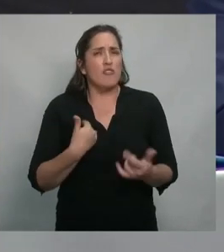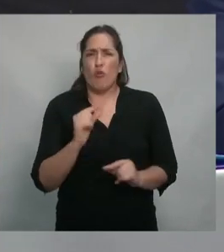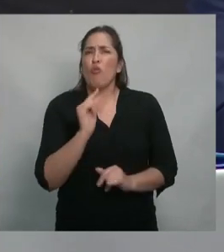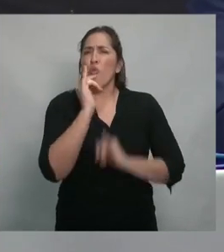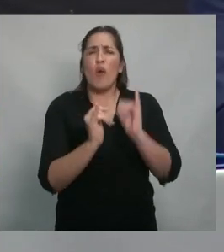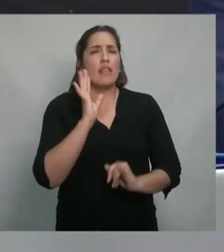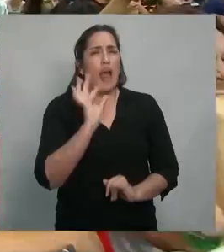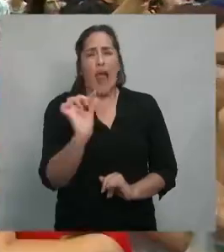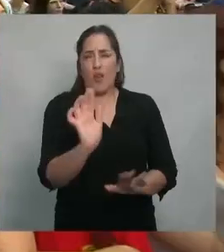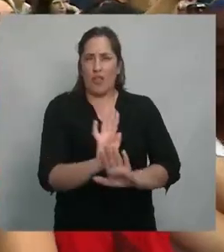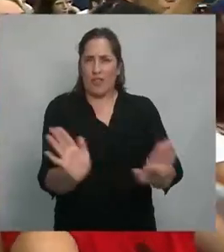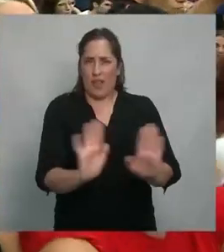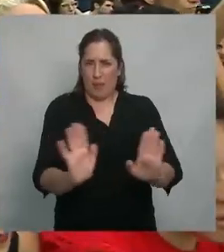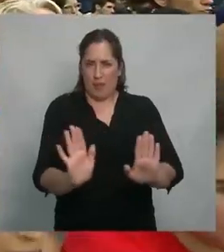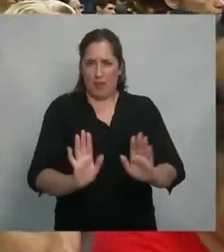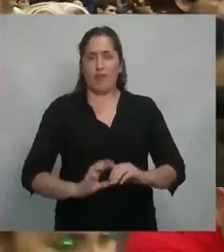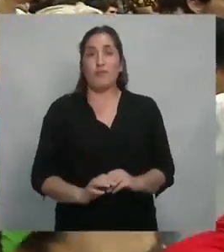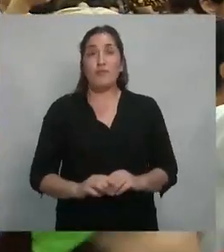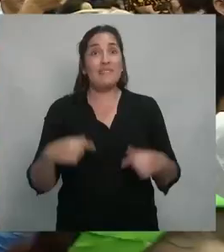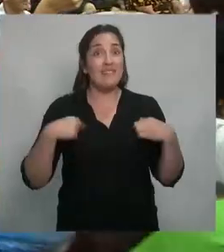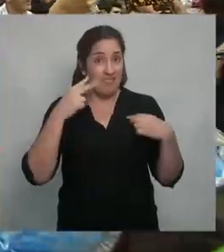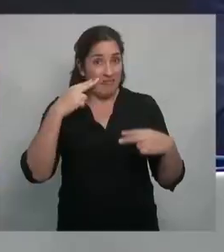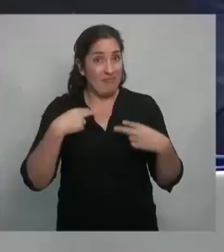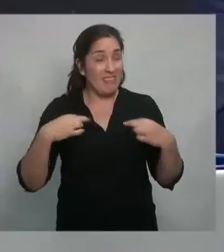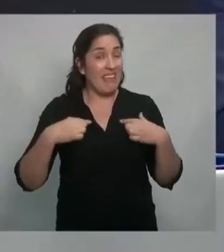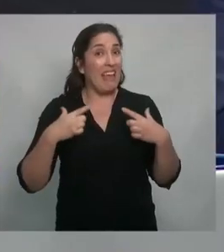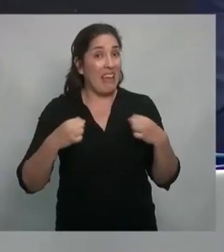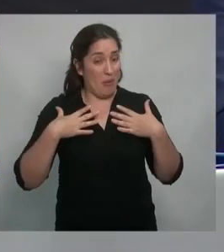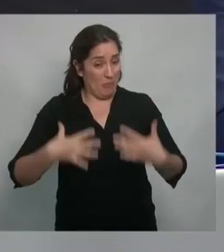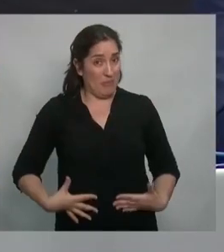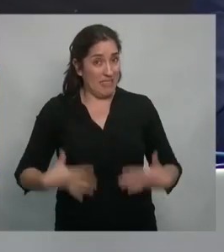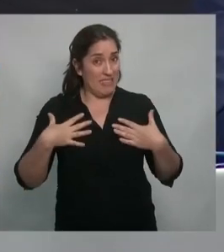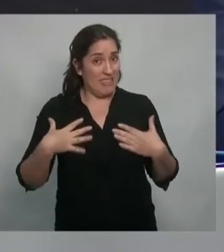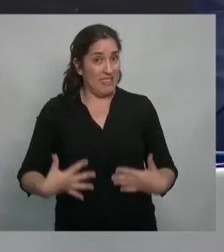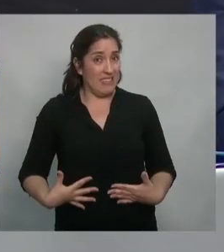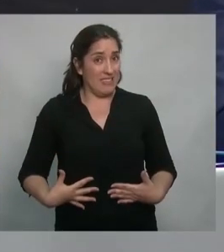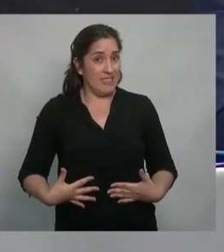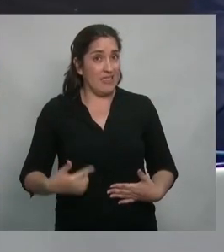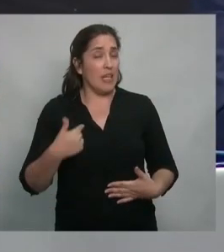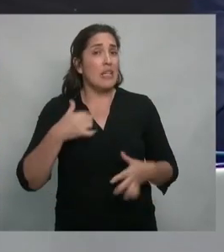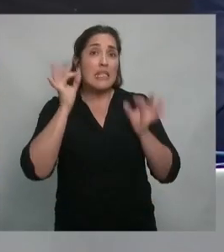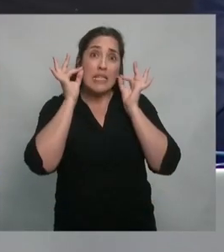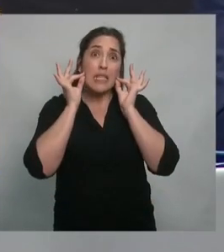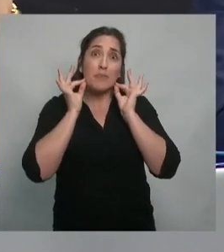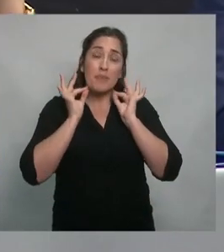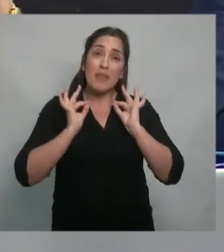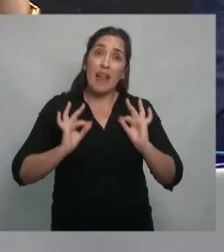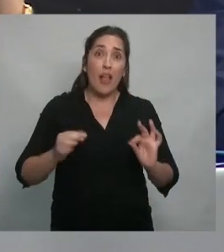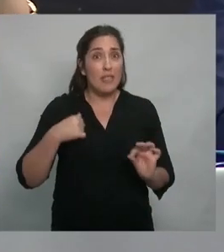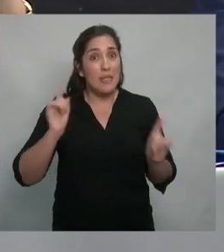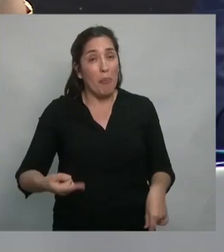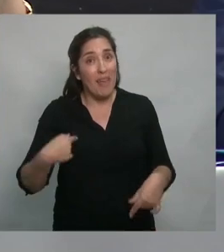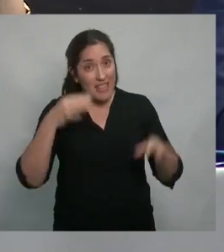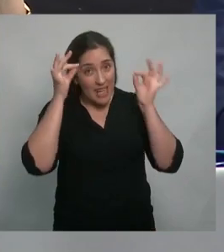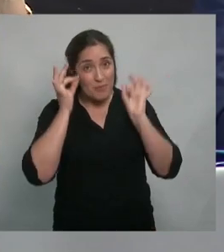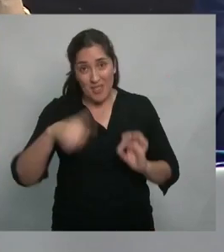esto miren esta camisa esta blusa que tengo y que la tengo transpirada transpiro también